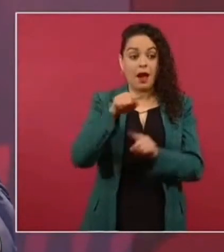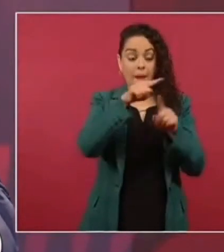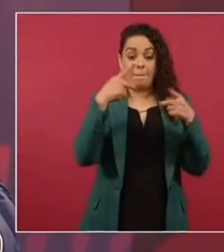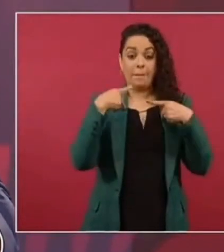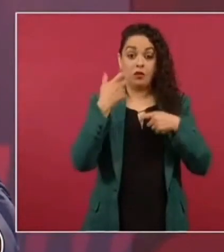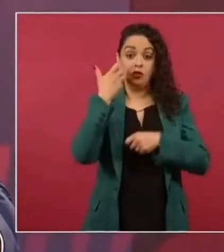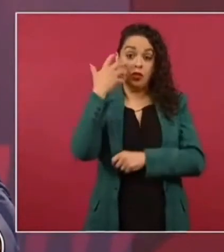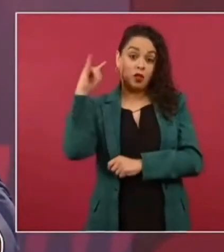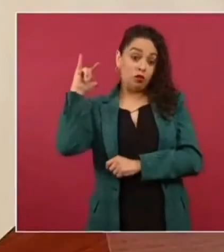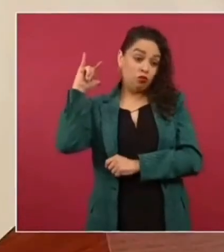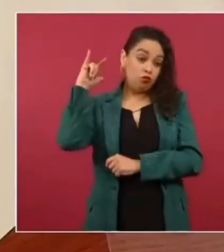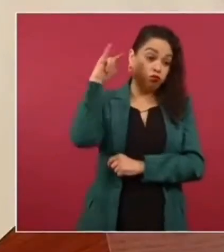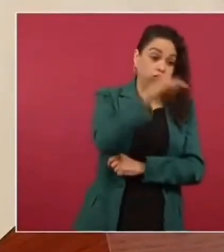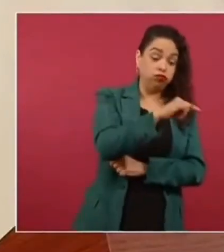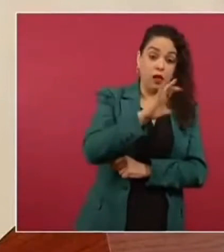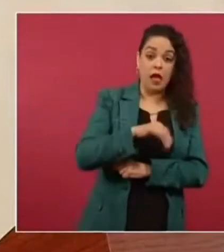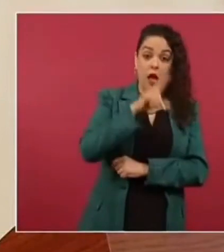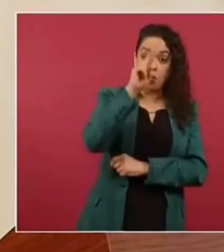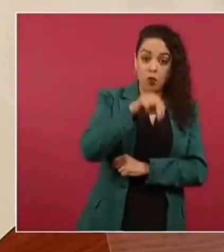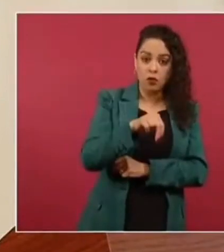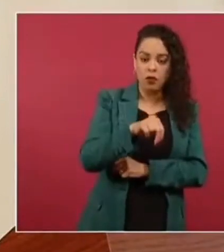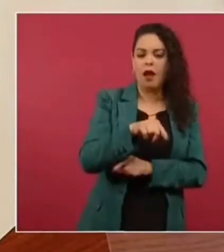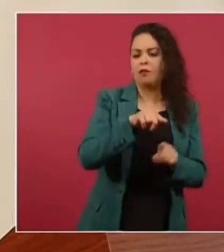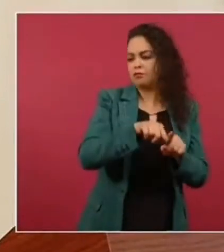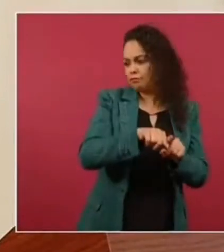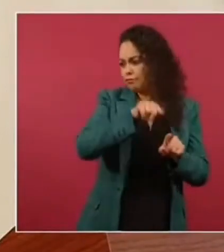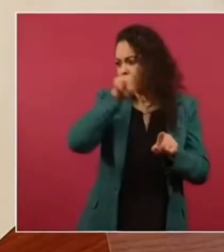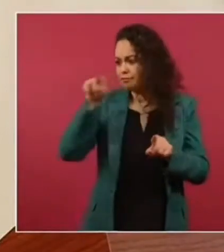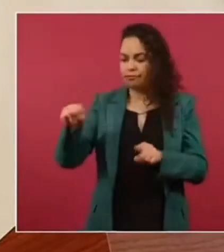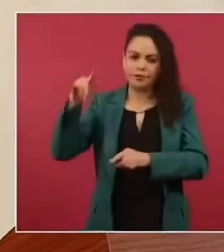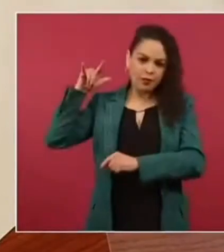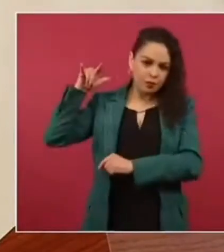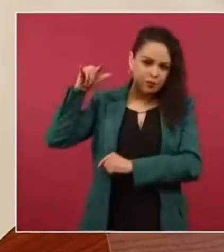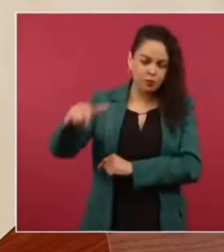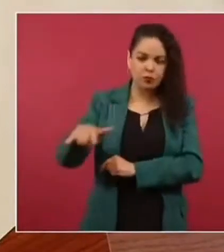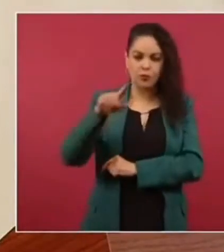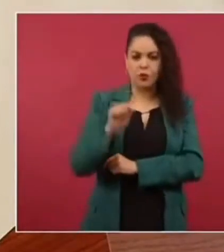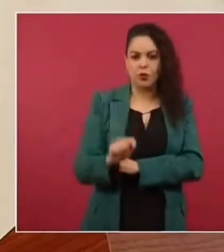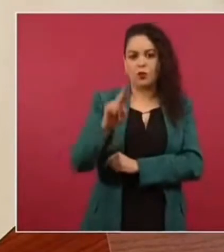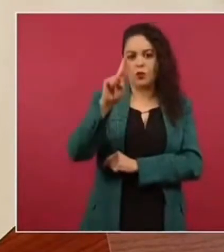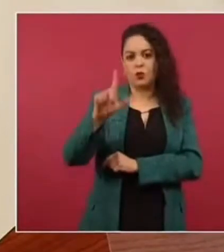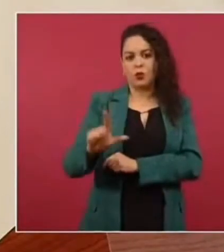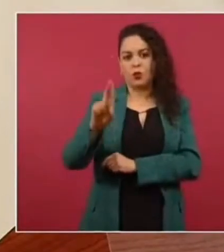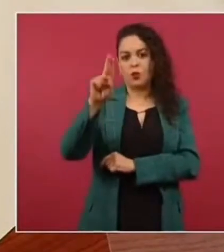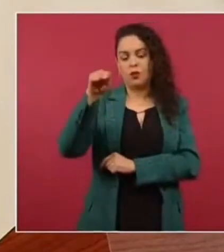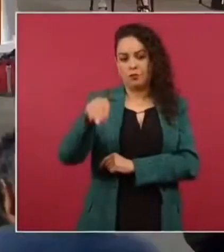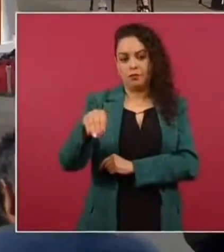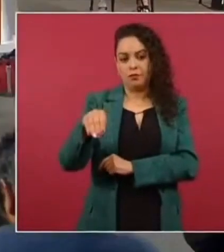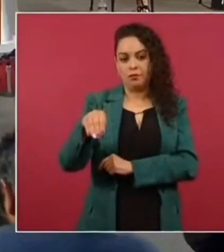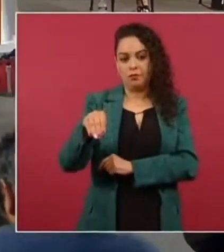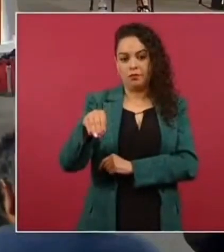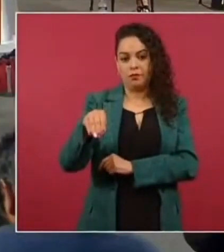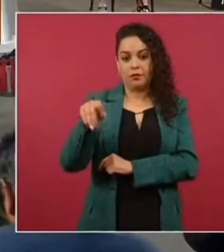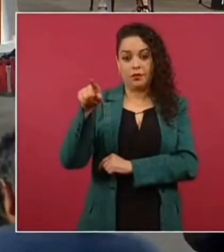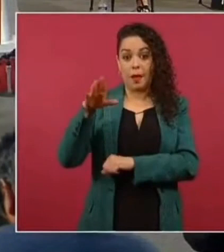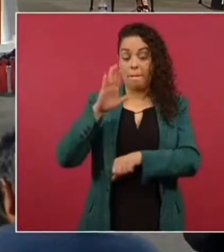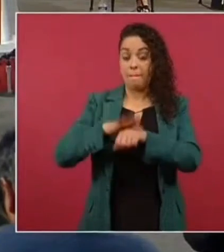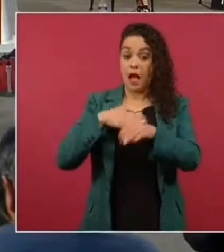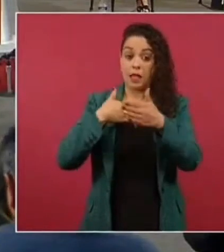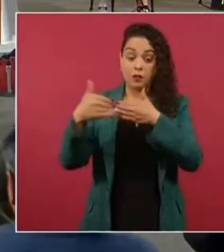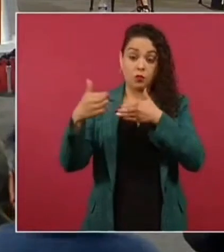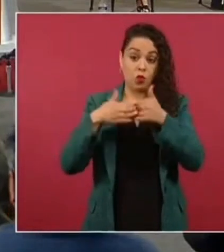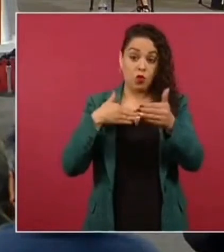en avión. Es un aeropuerto internacional. Va a ser el aeropuerto más moderno de la